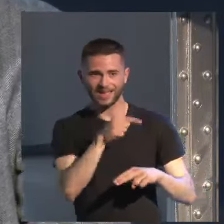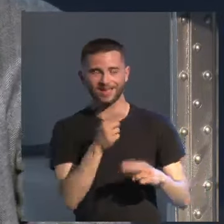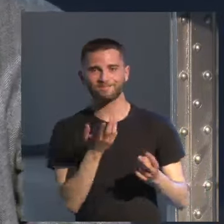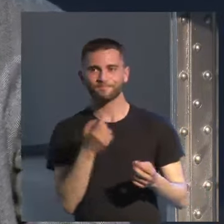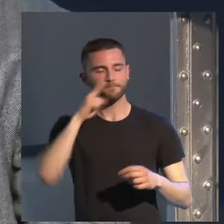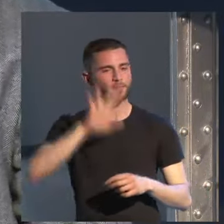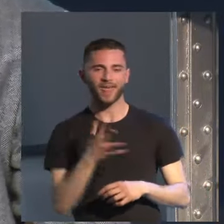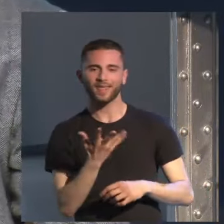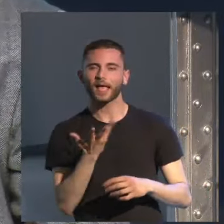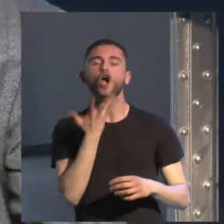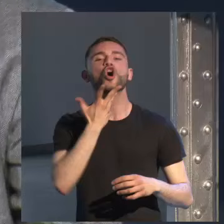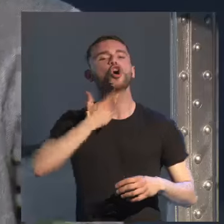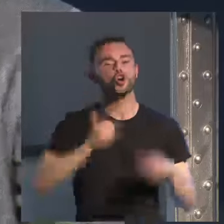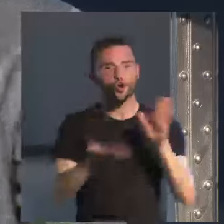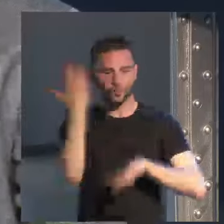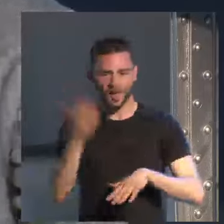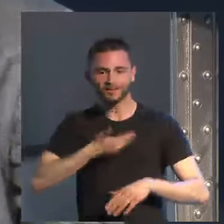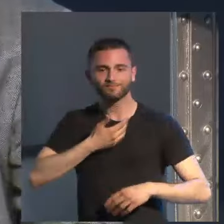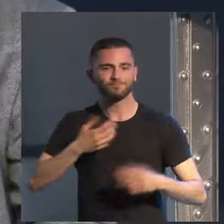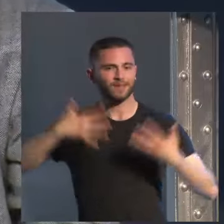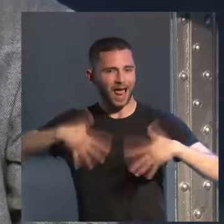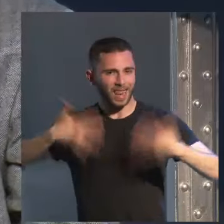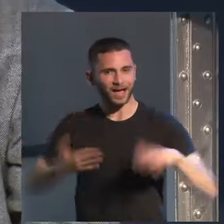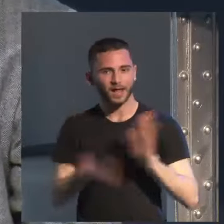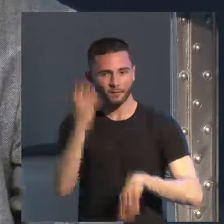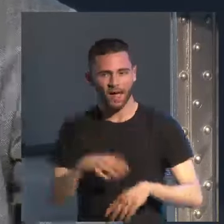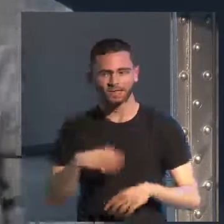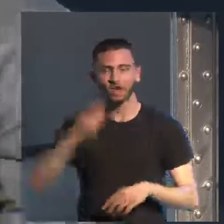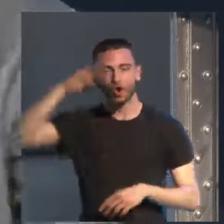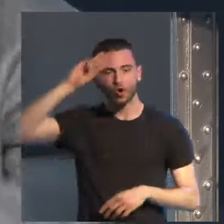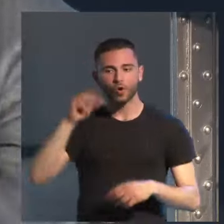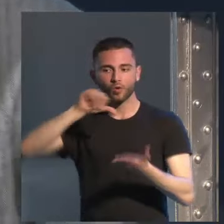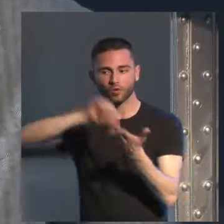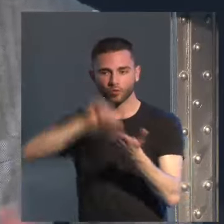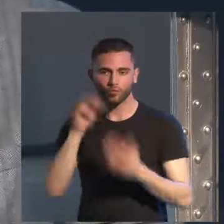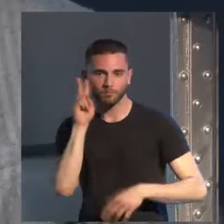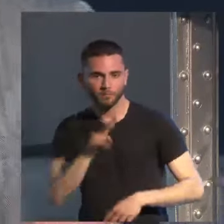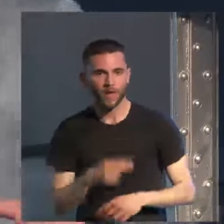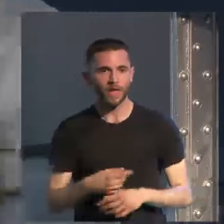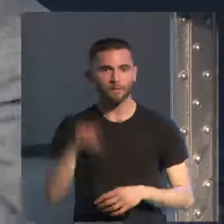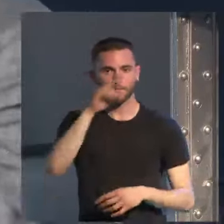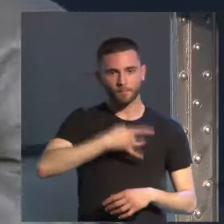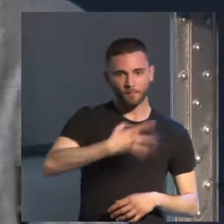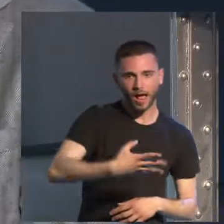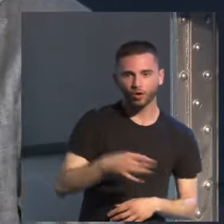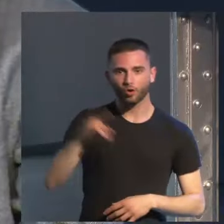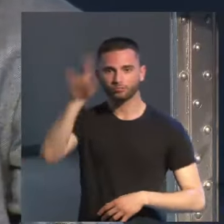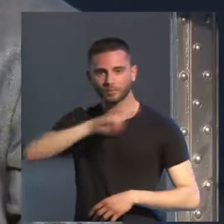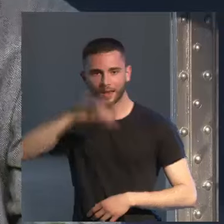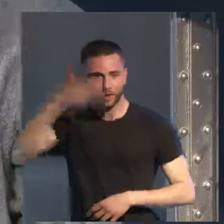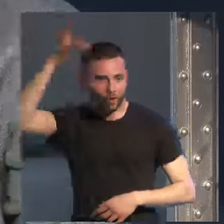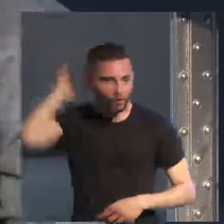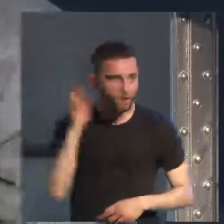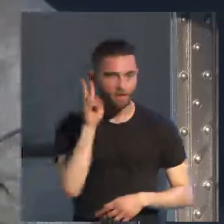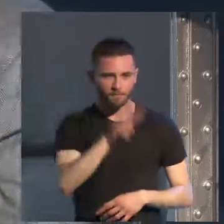historia porque se ve Cuba se ve La Habana se ven los blancos los negros las rubias esto hay